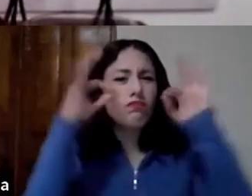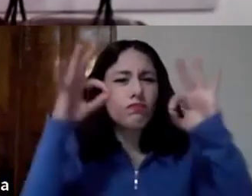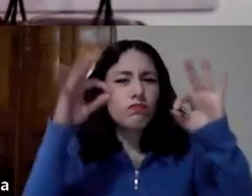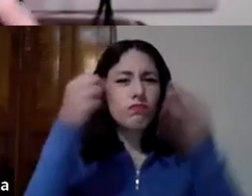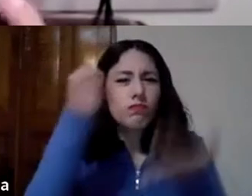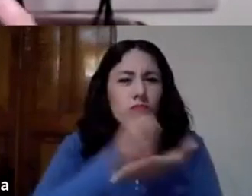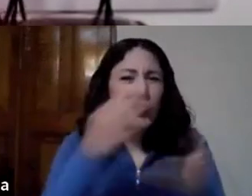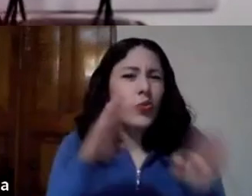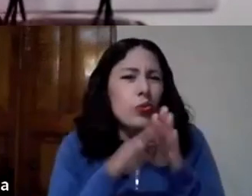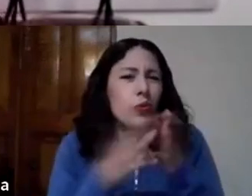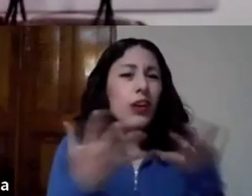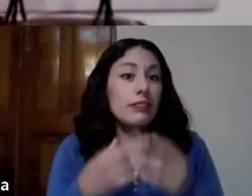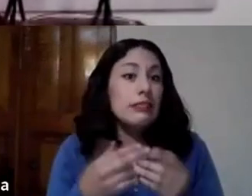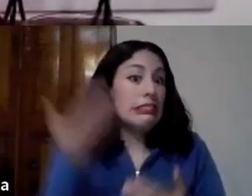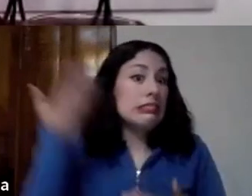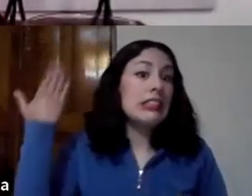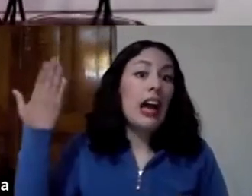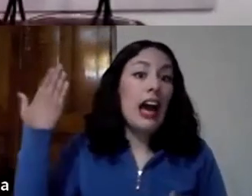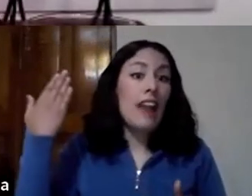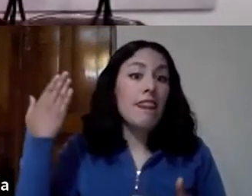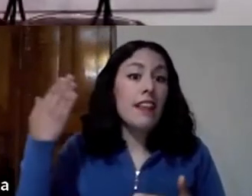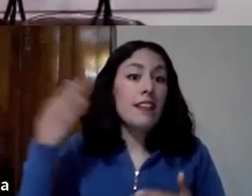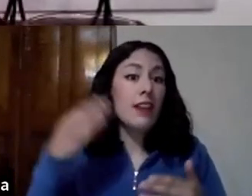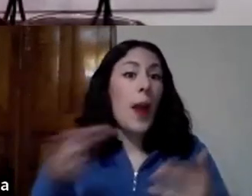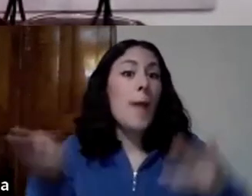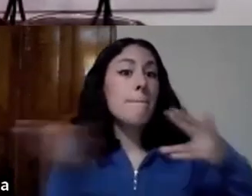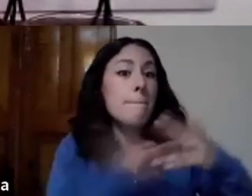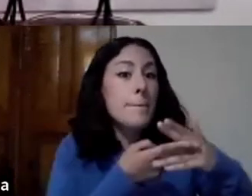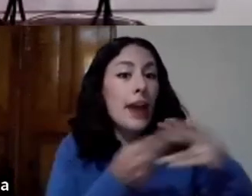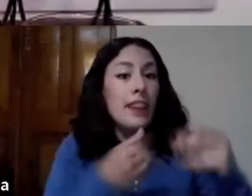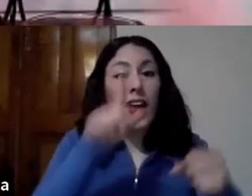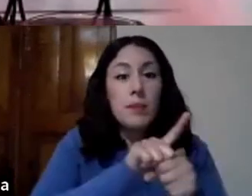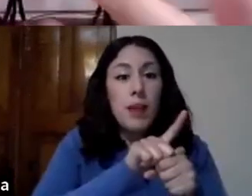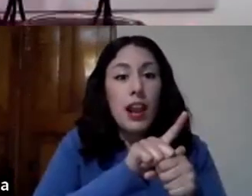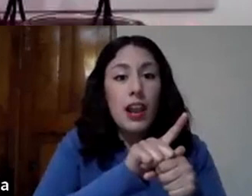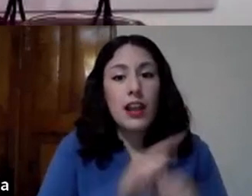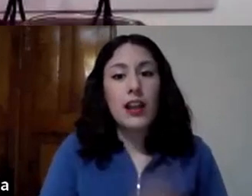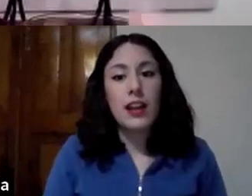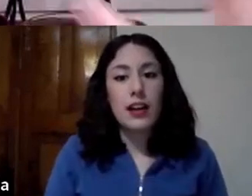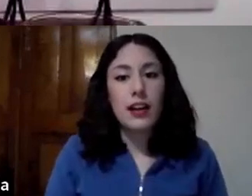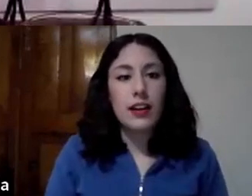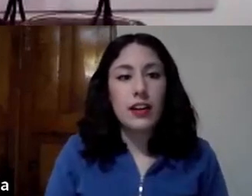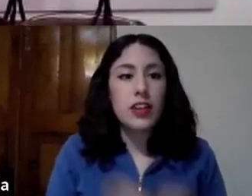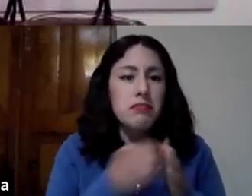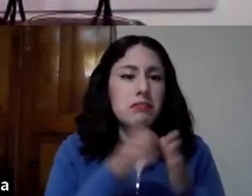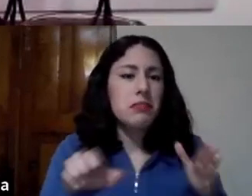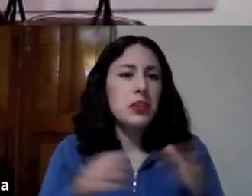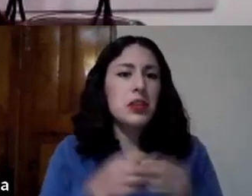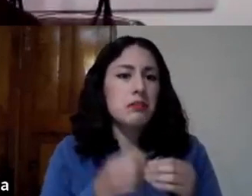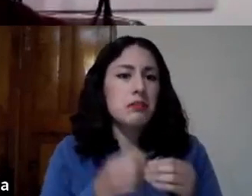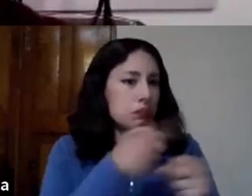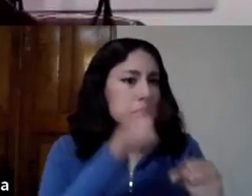poco impactante ¿no? se pasaba por el medio del animal se agarraba como la sangre del animal